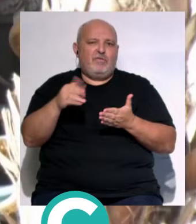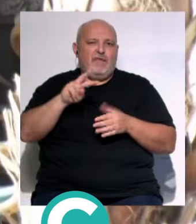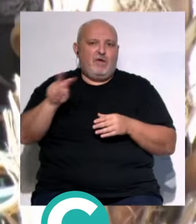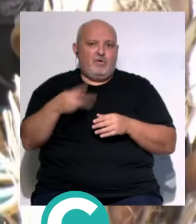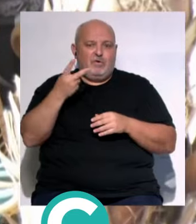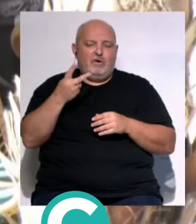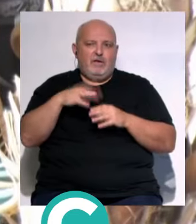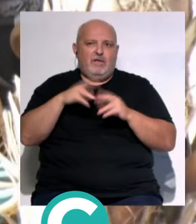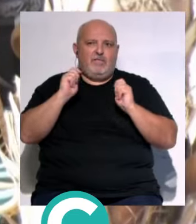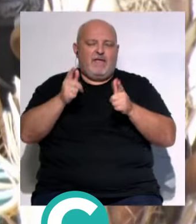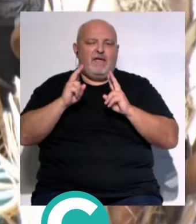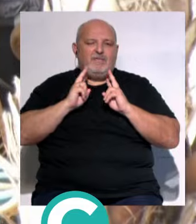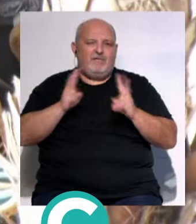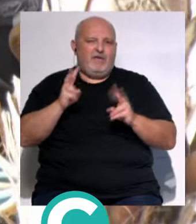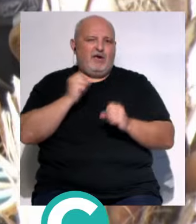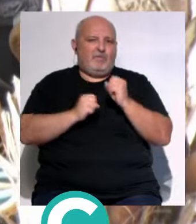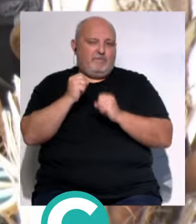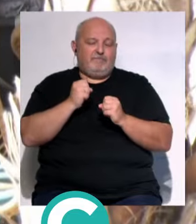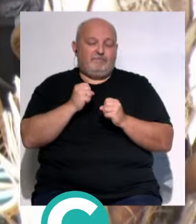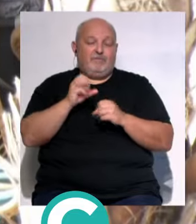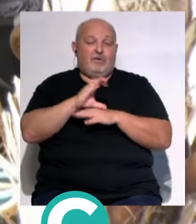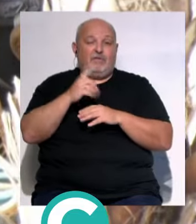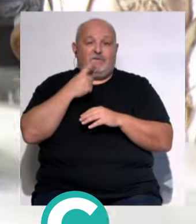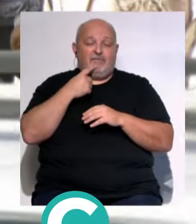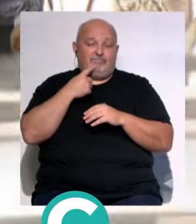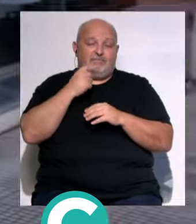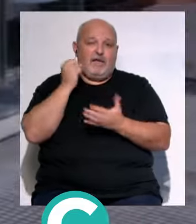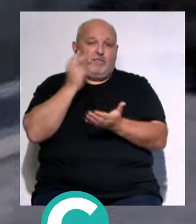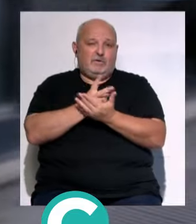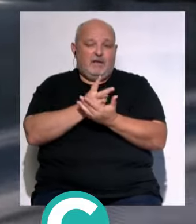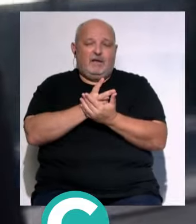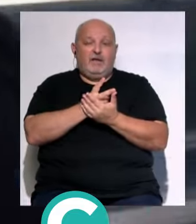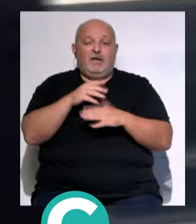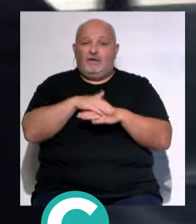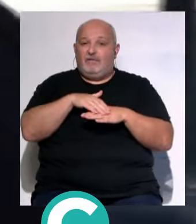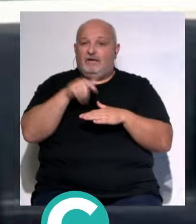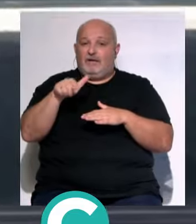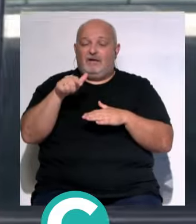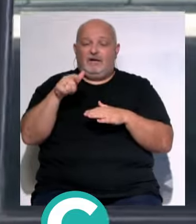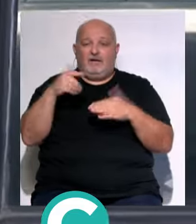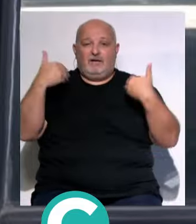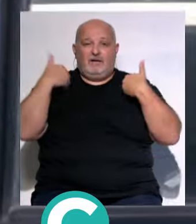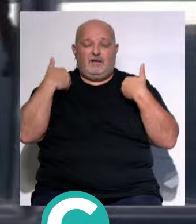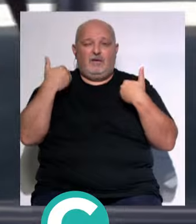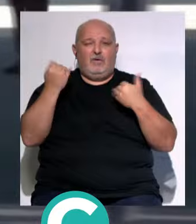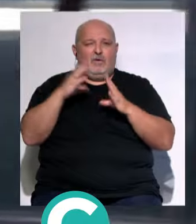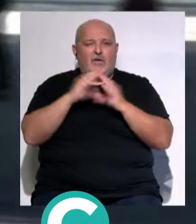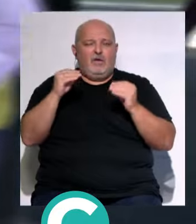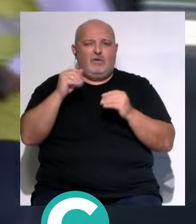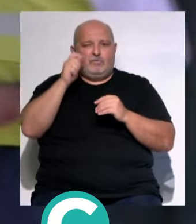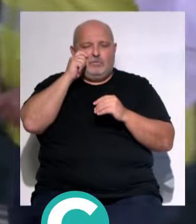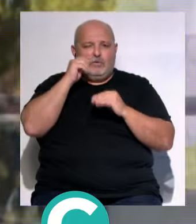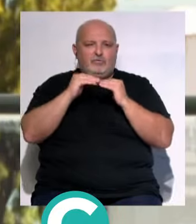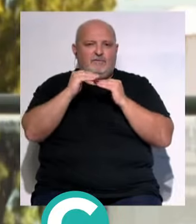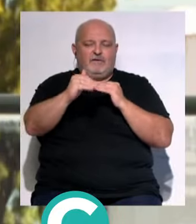euros... ...de impacto económico... ...el consejero ha defendido la apuesta... ...del gobierno de la comunidad autónoma... ...por un turismo